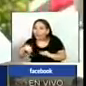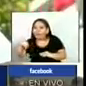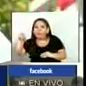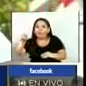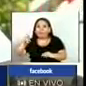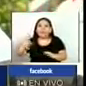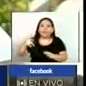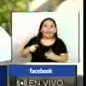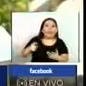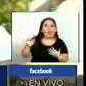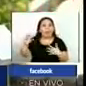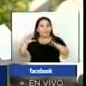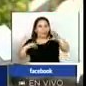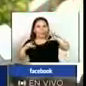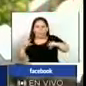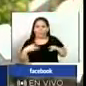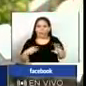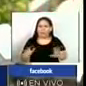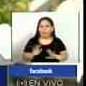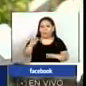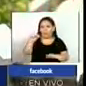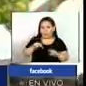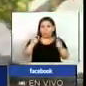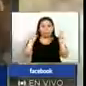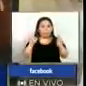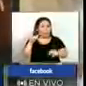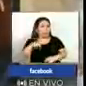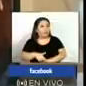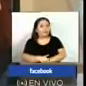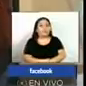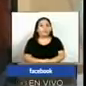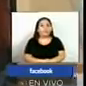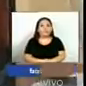a exponerse a esta situación que estamos viviendo.